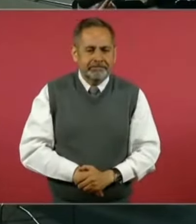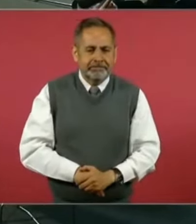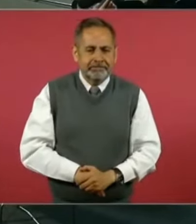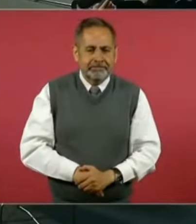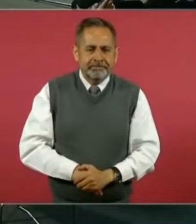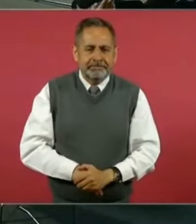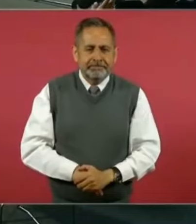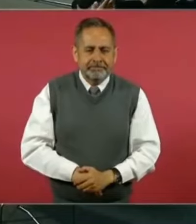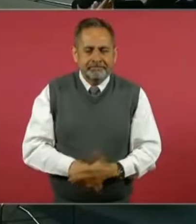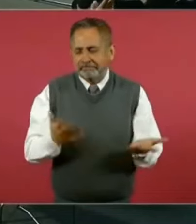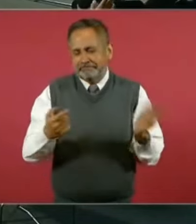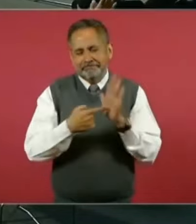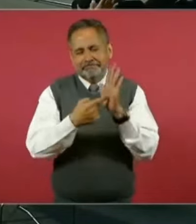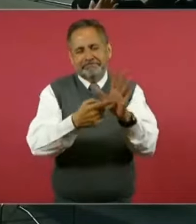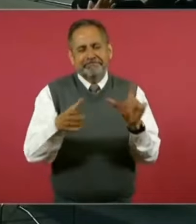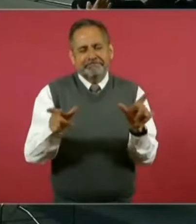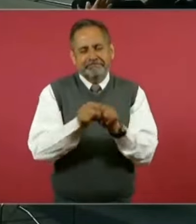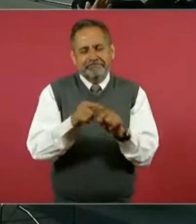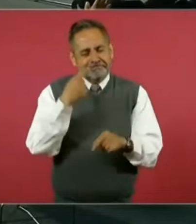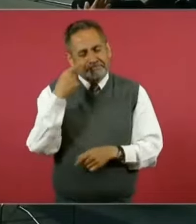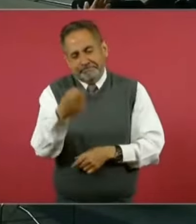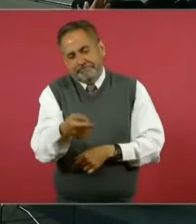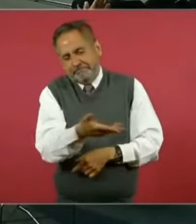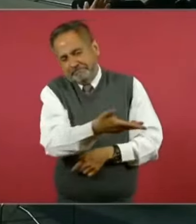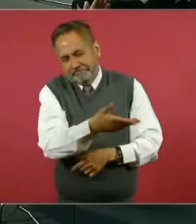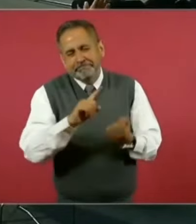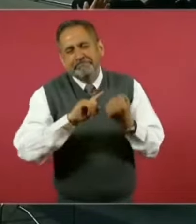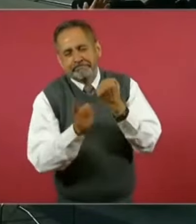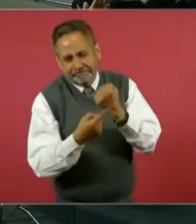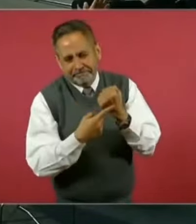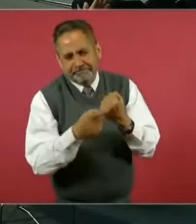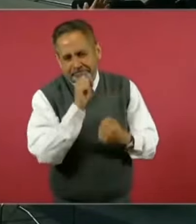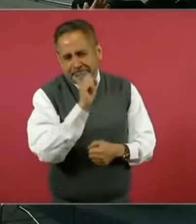Pues ahí está. Ese es el fondo del asunto.